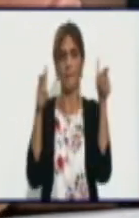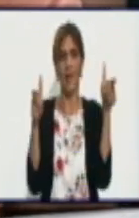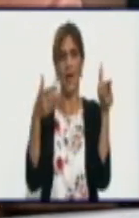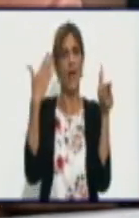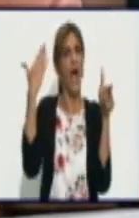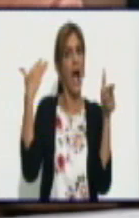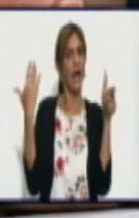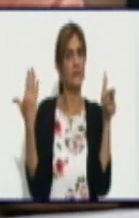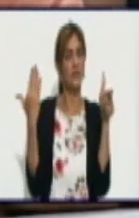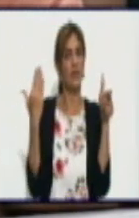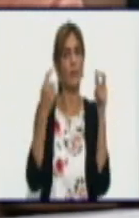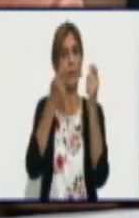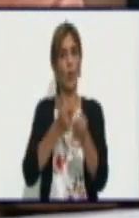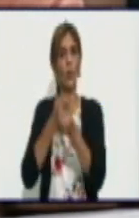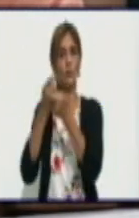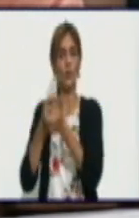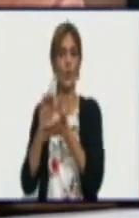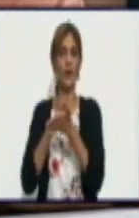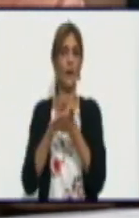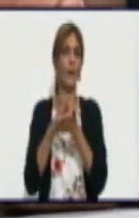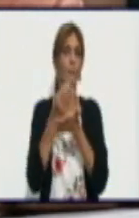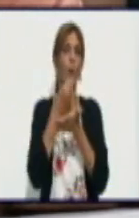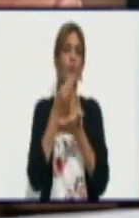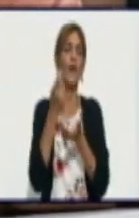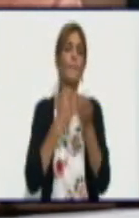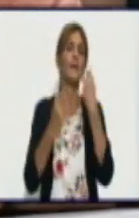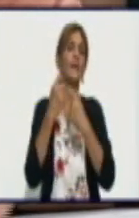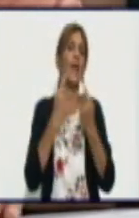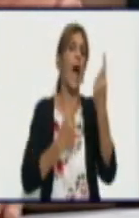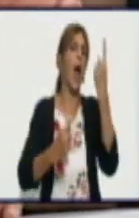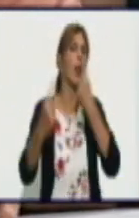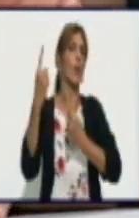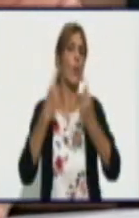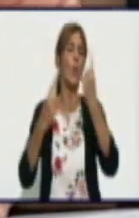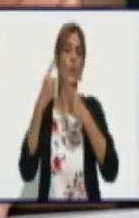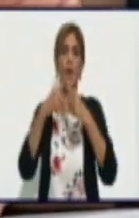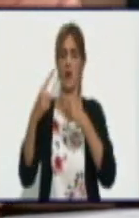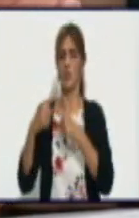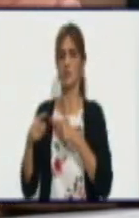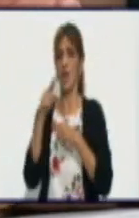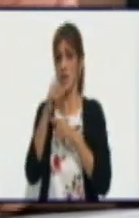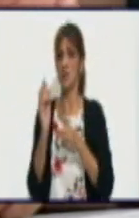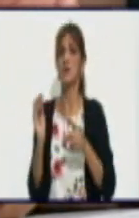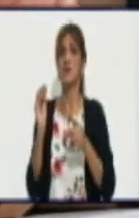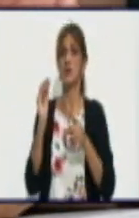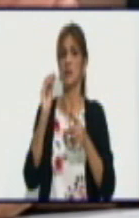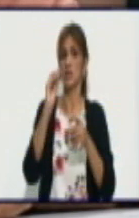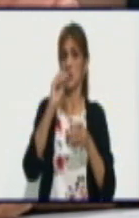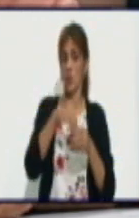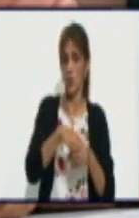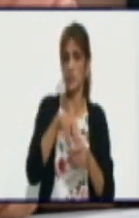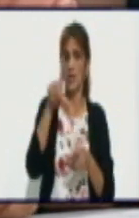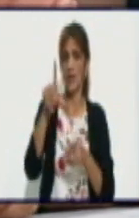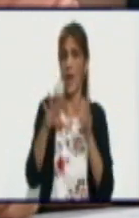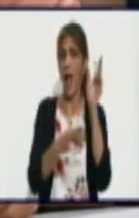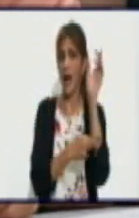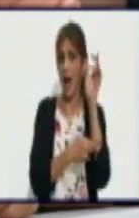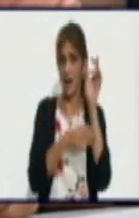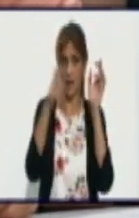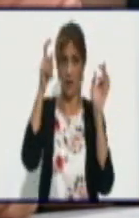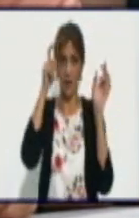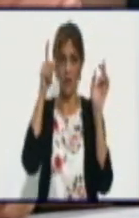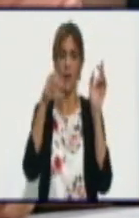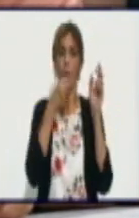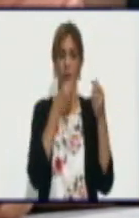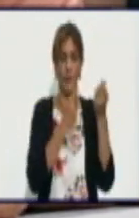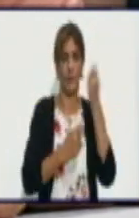vender alguna nomenclatura. Eso se amplía. Incluye las carnes que también las pueden vender los productores al